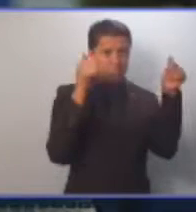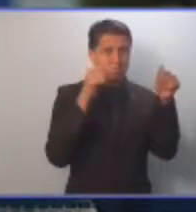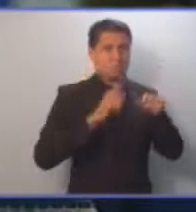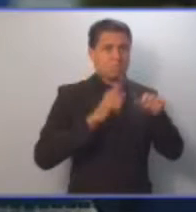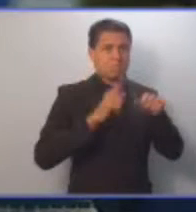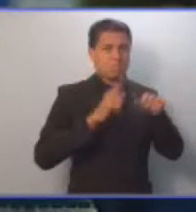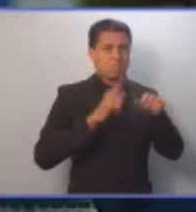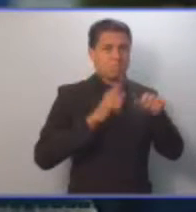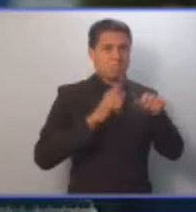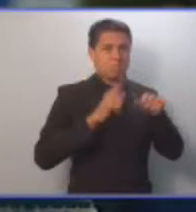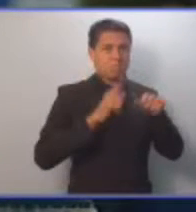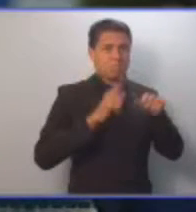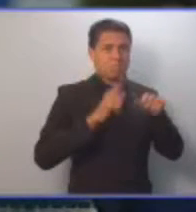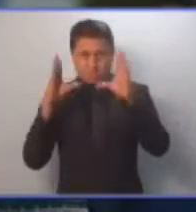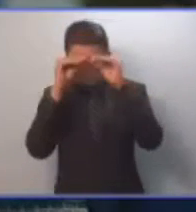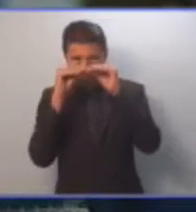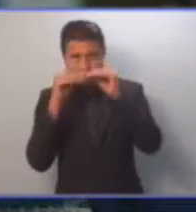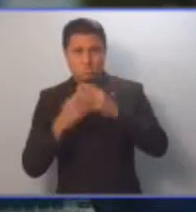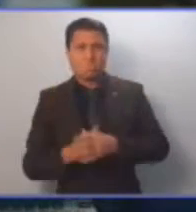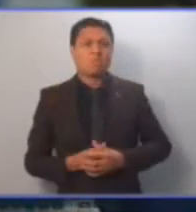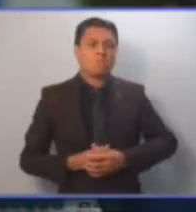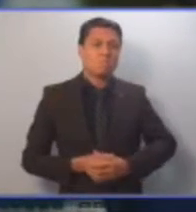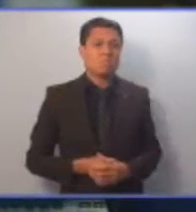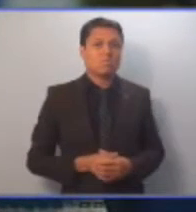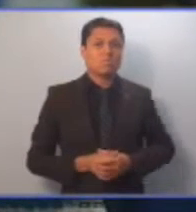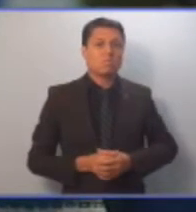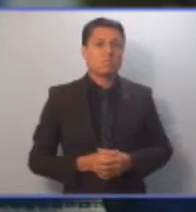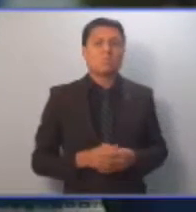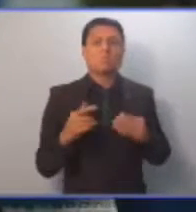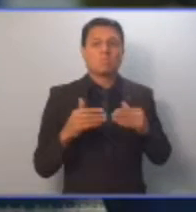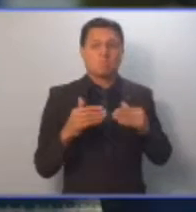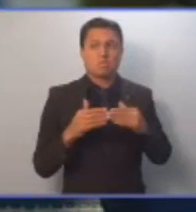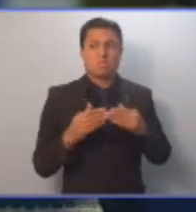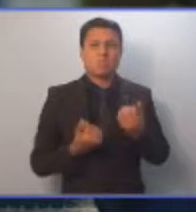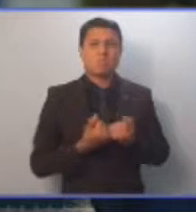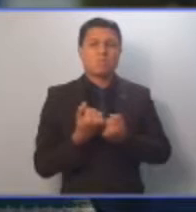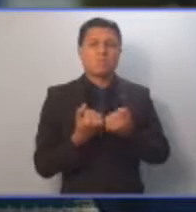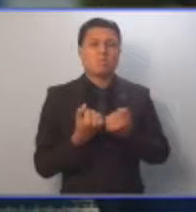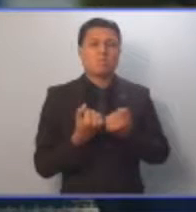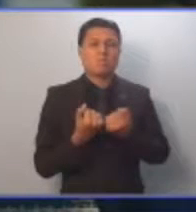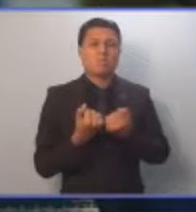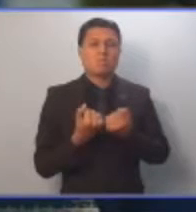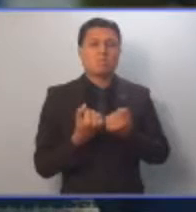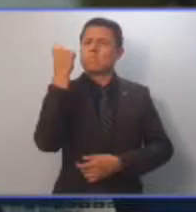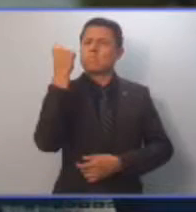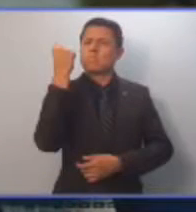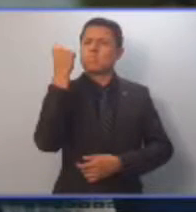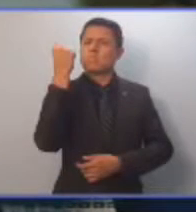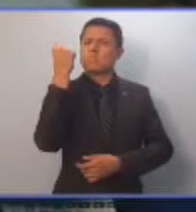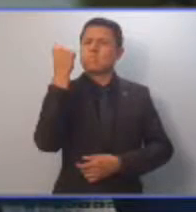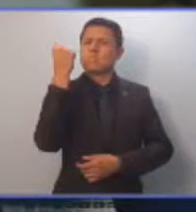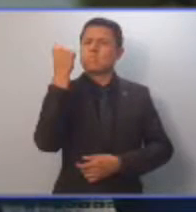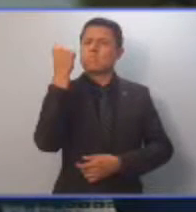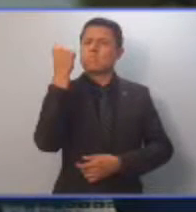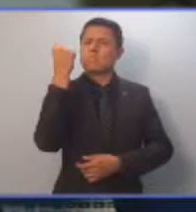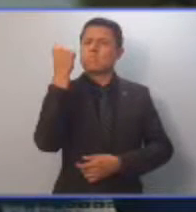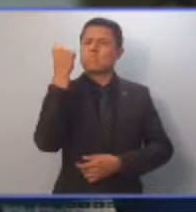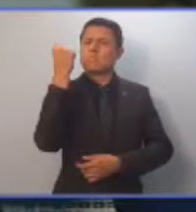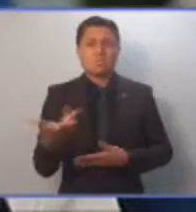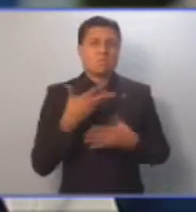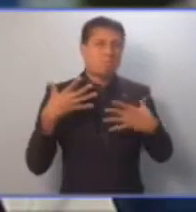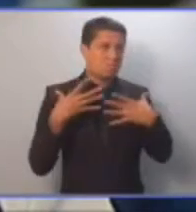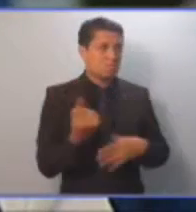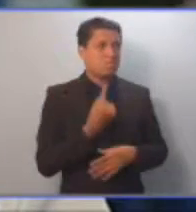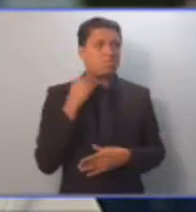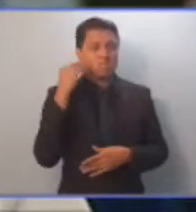públicos para adultos mayores. Además, cuenta con importantes programas de gran impacto en la vida de los